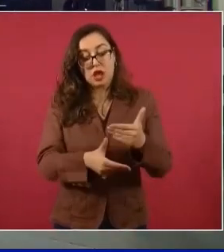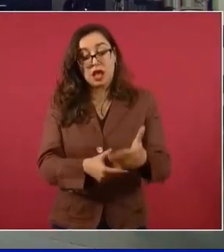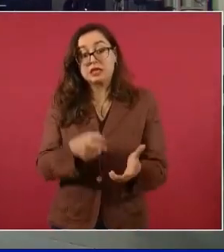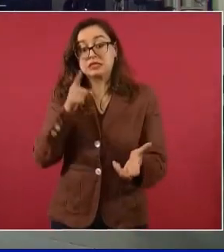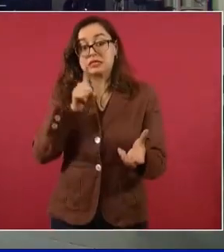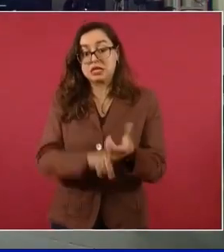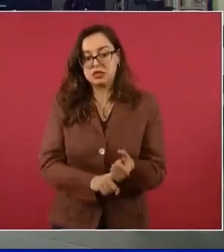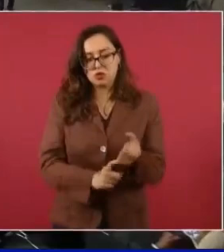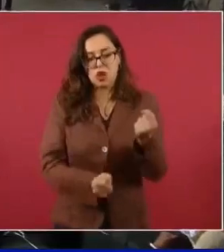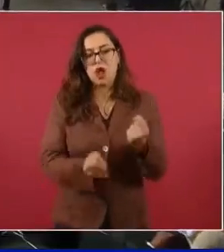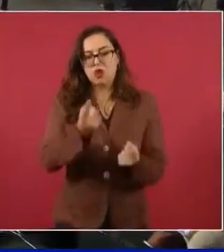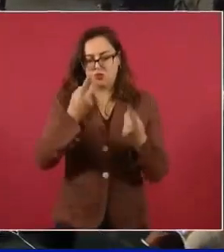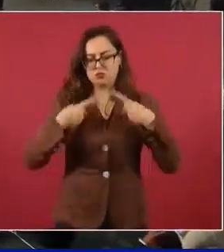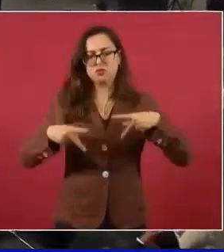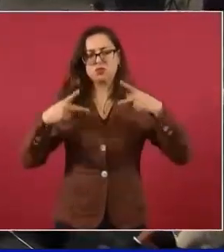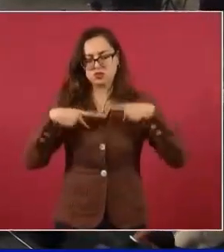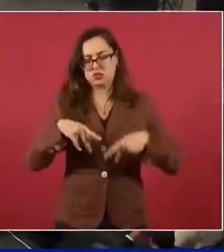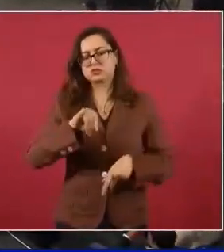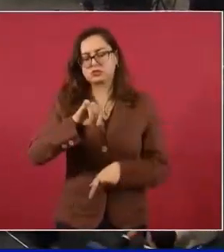cambio,